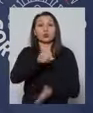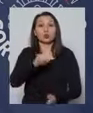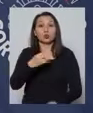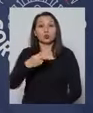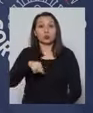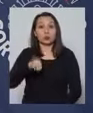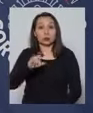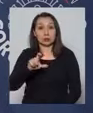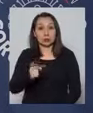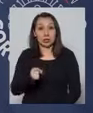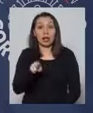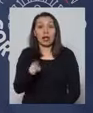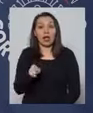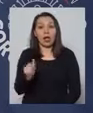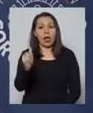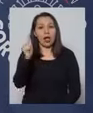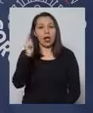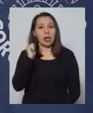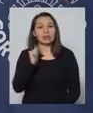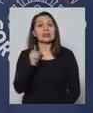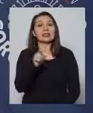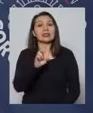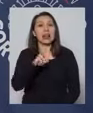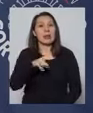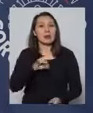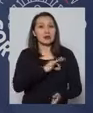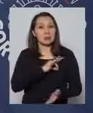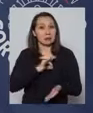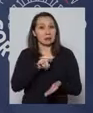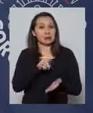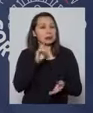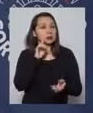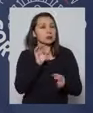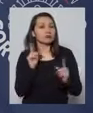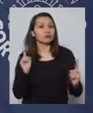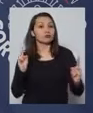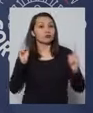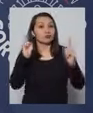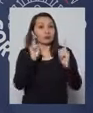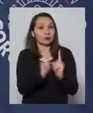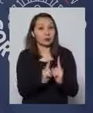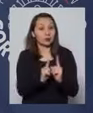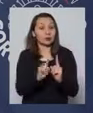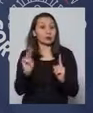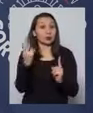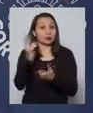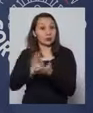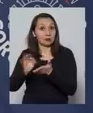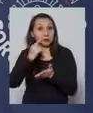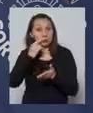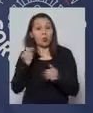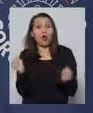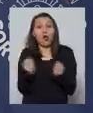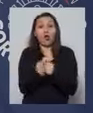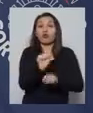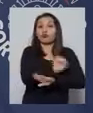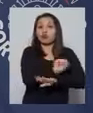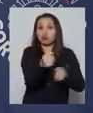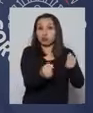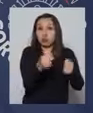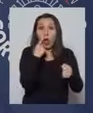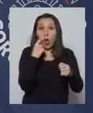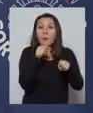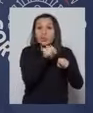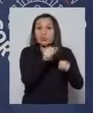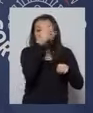Zúñiga, en el día de ayer la Seremi de Salud indicó que el contacto que tuvo el subsecretario con su chofer contagiado